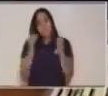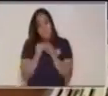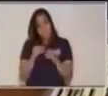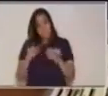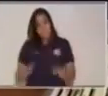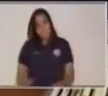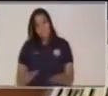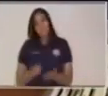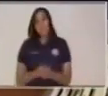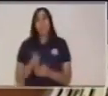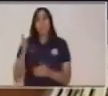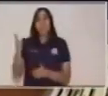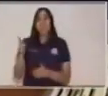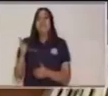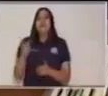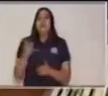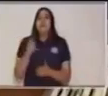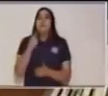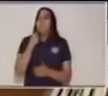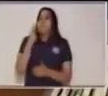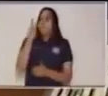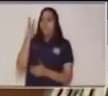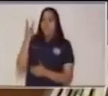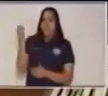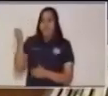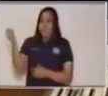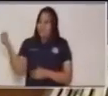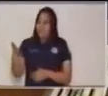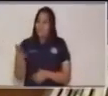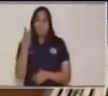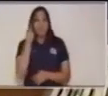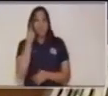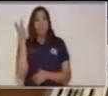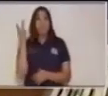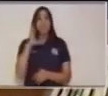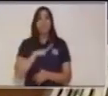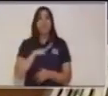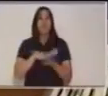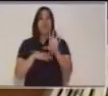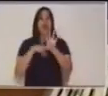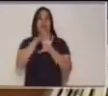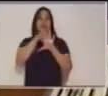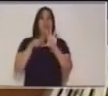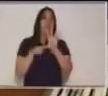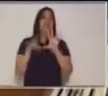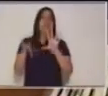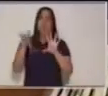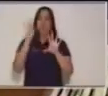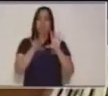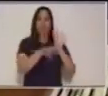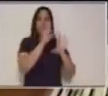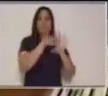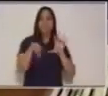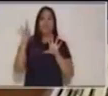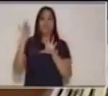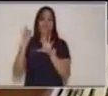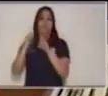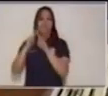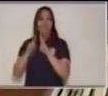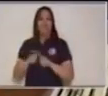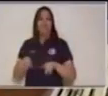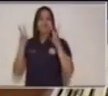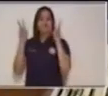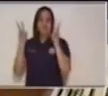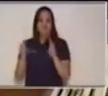quiero que mires este dado que tengo aquí. Este dado tiene cinco opciones diferentes sobre